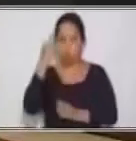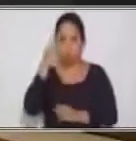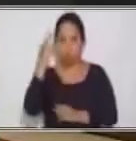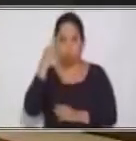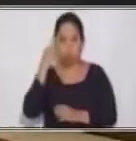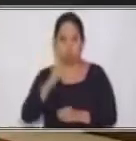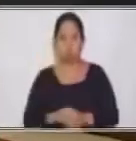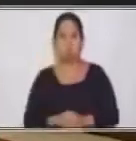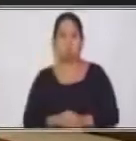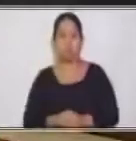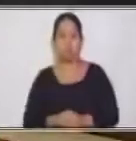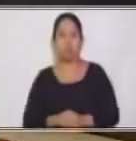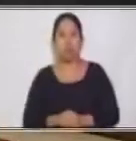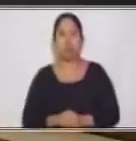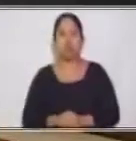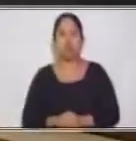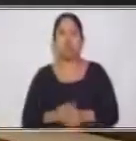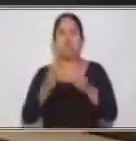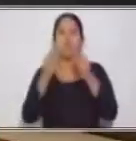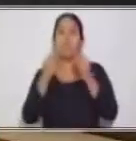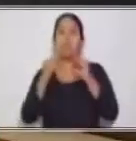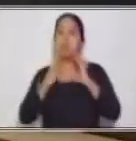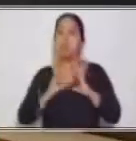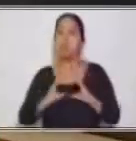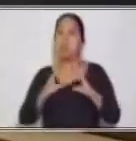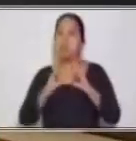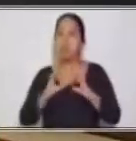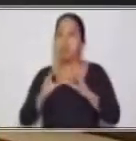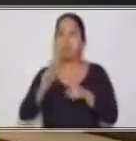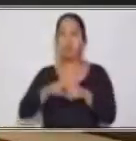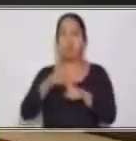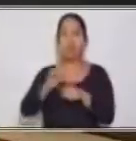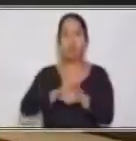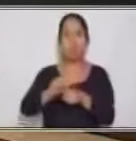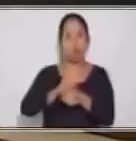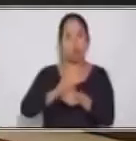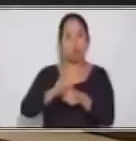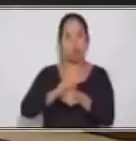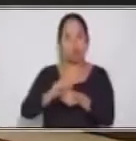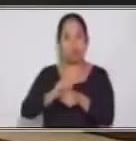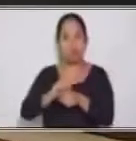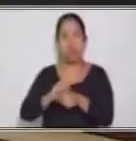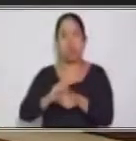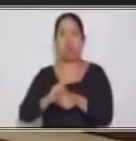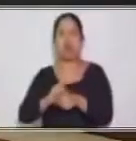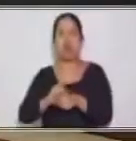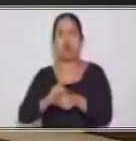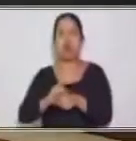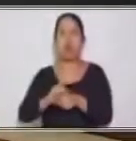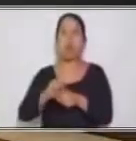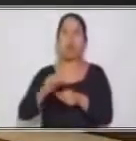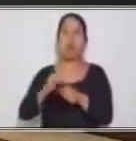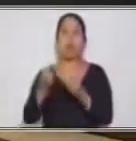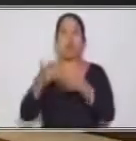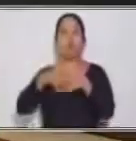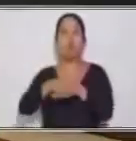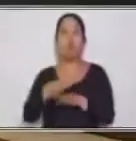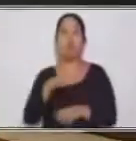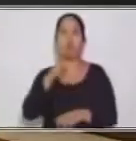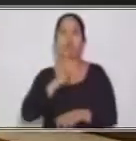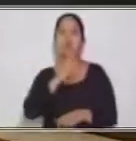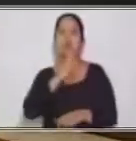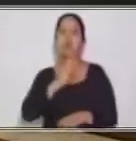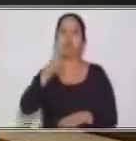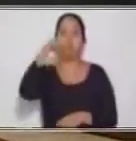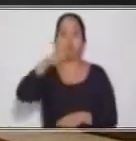usted está aplicando. Y mucho también cuidado a la hora de la práctica de la conjugación de verbos en los tiempos, tanto en pasado, presente y futuro